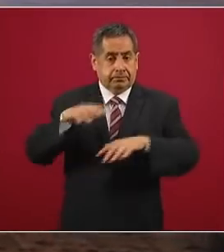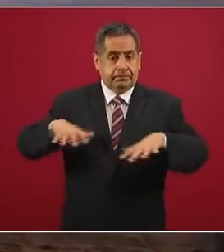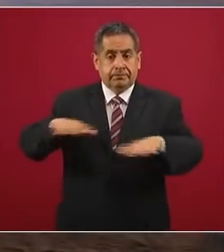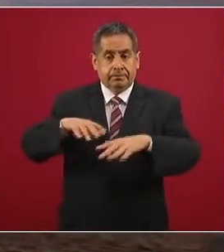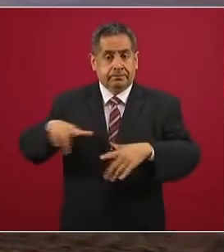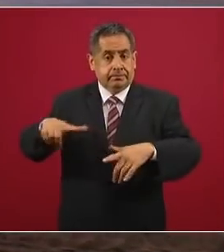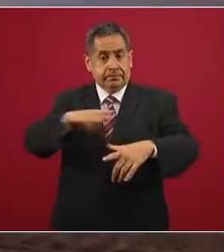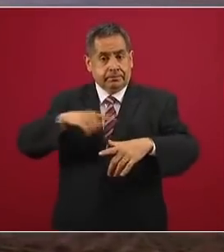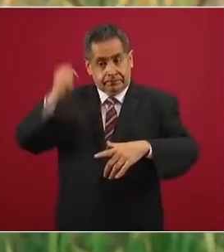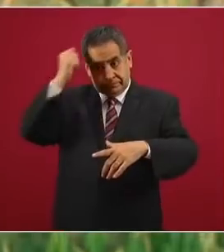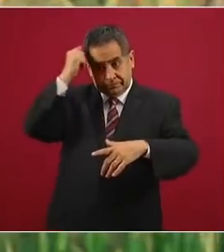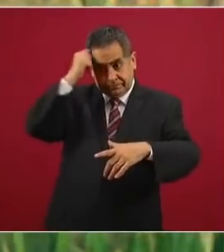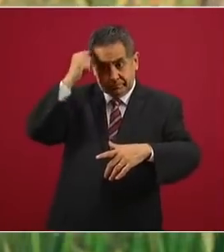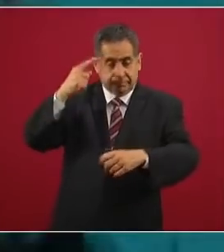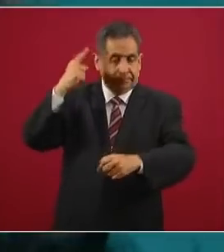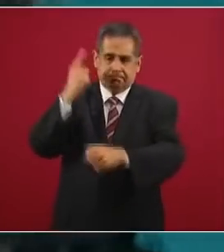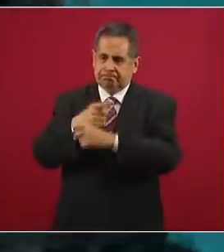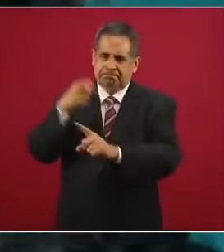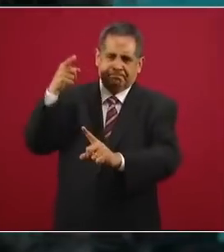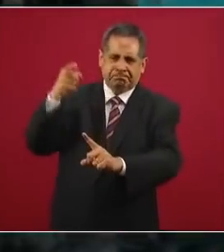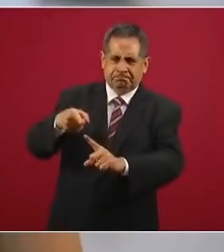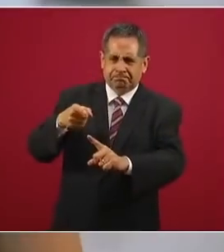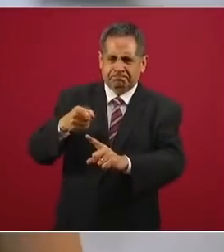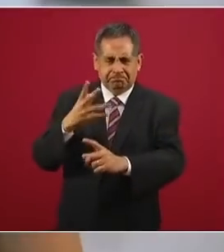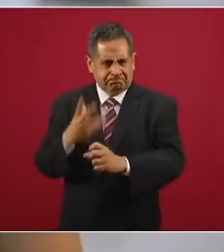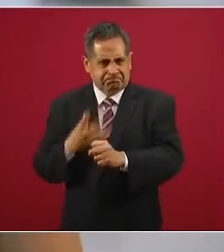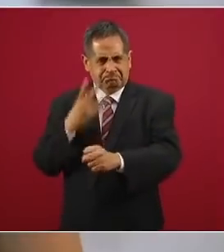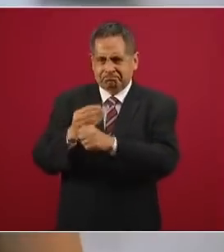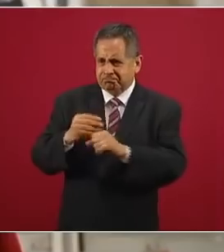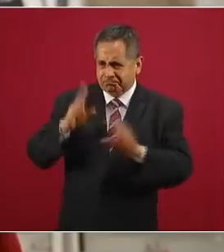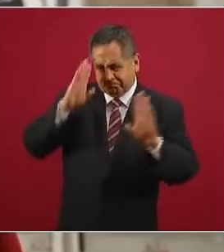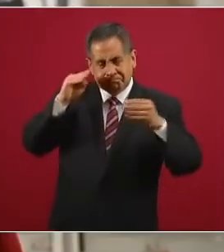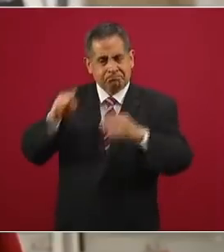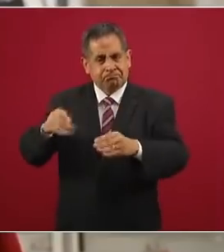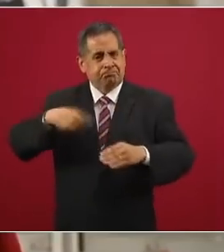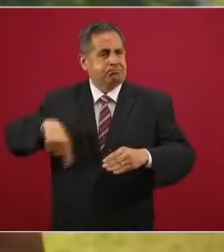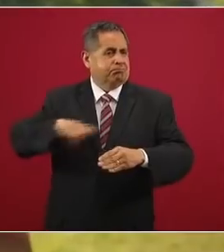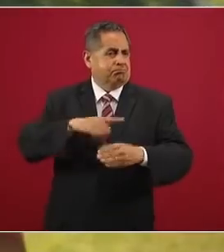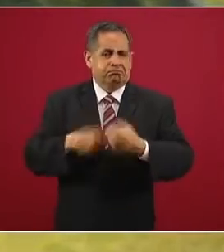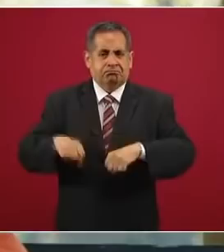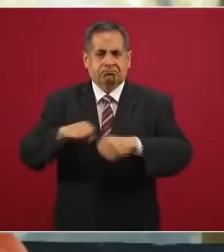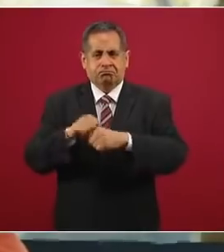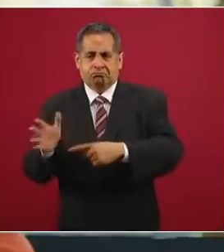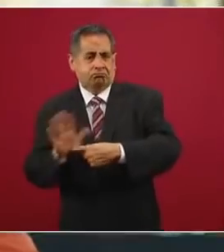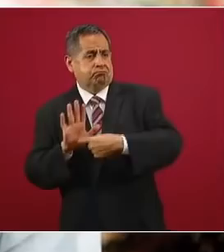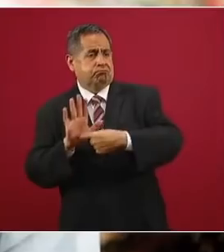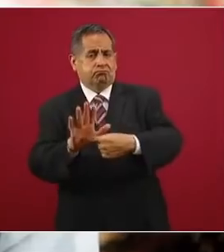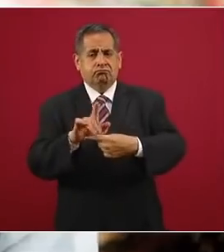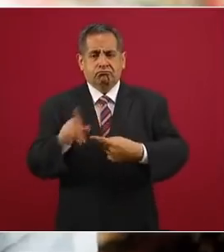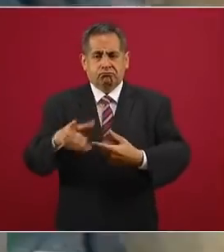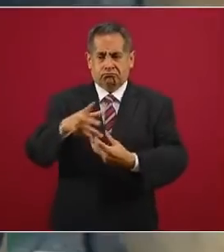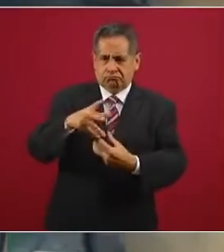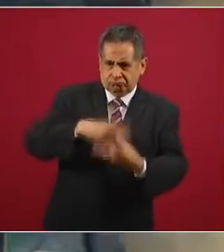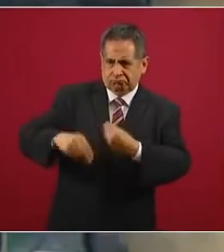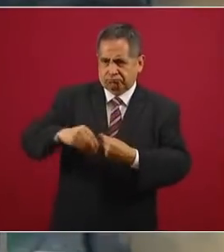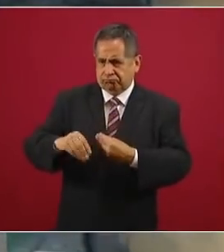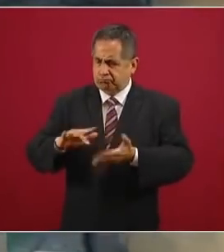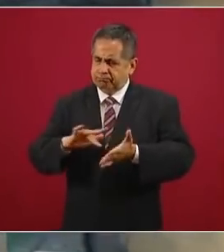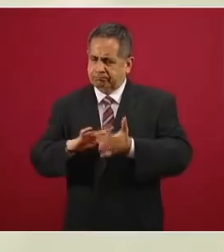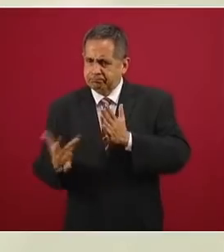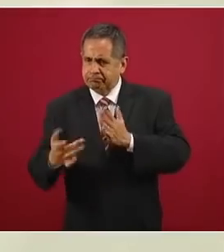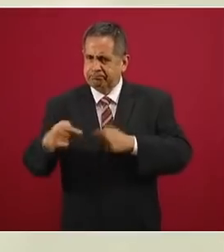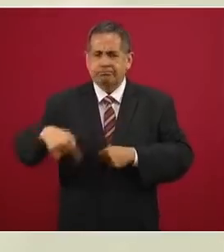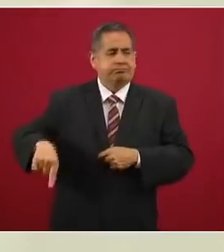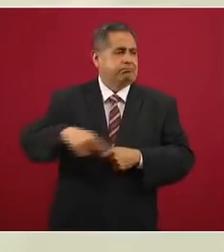Texcoco se convertirá en el símbolo del potencial de renovación de nuestra sociedad, un ejemplo de cómo retribuir a la naturaleza y a las